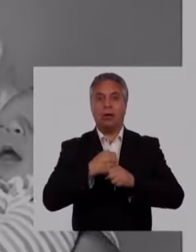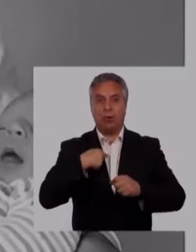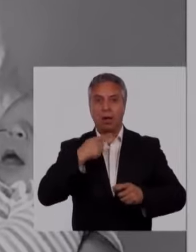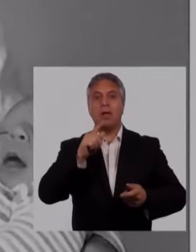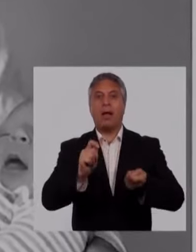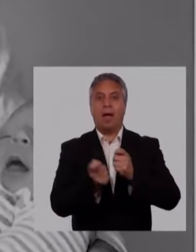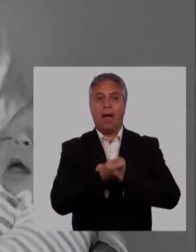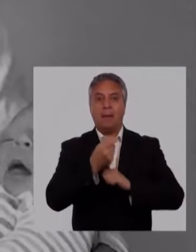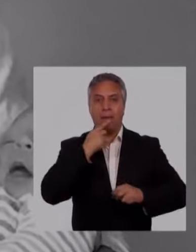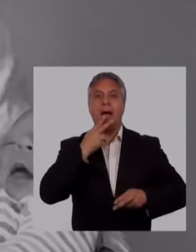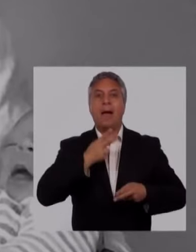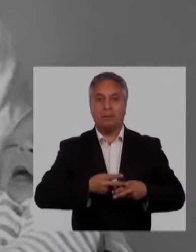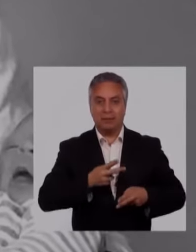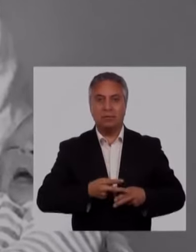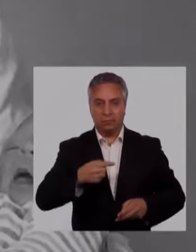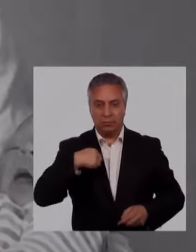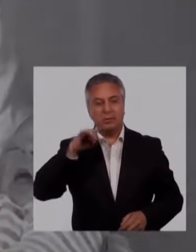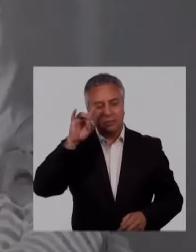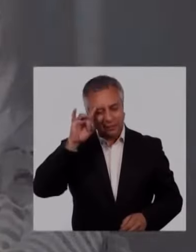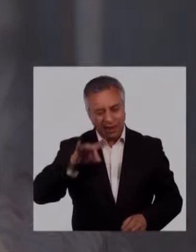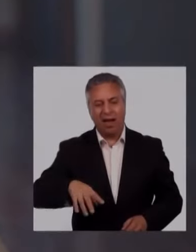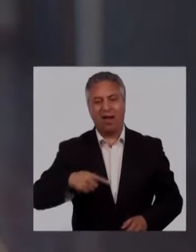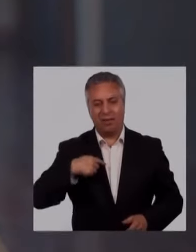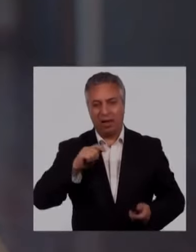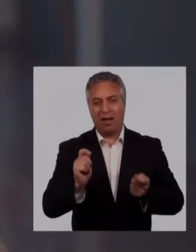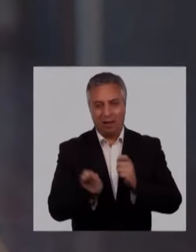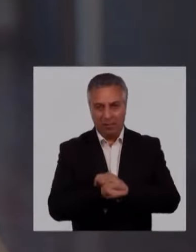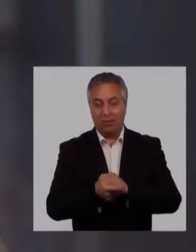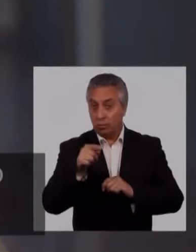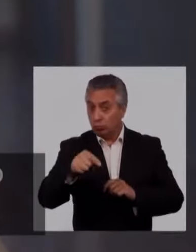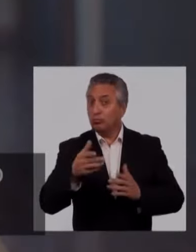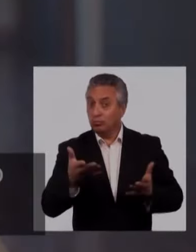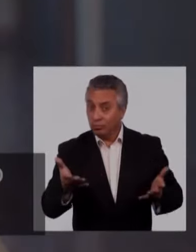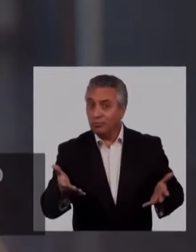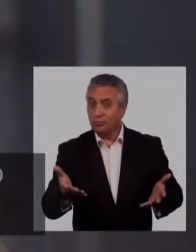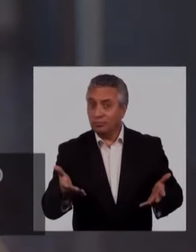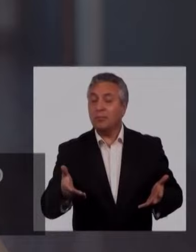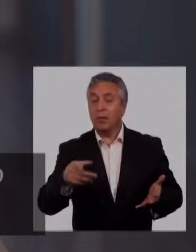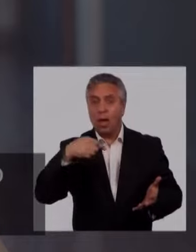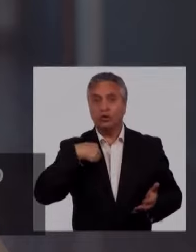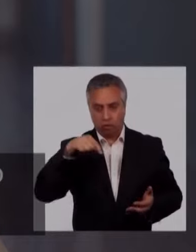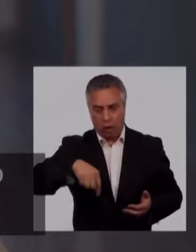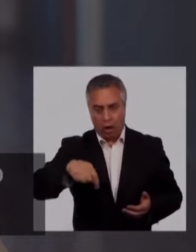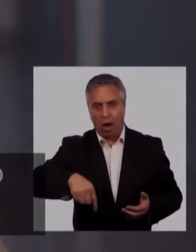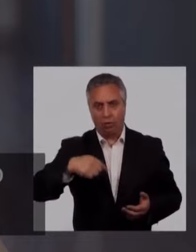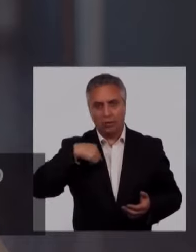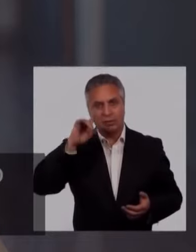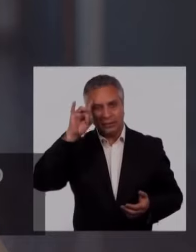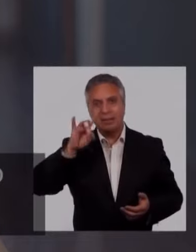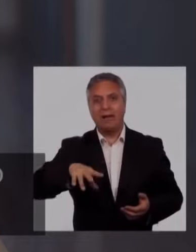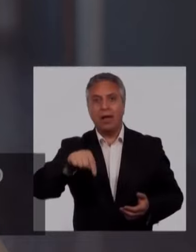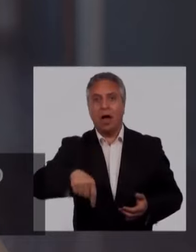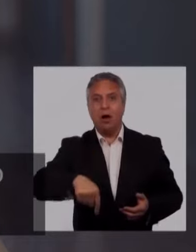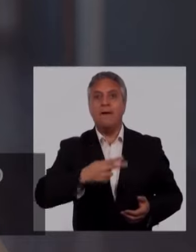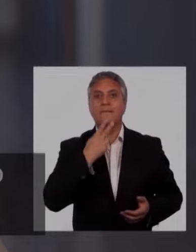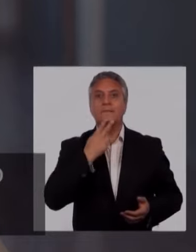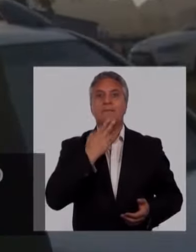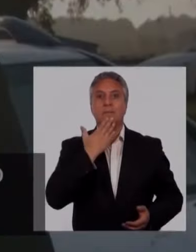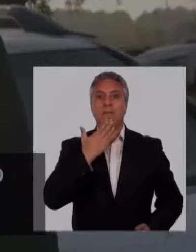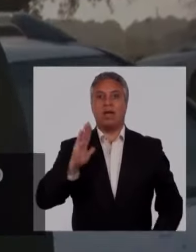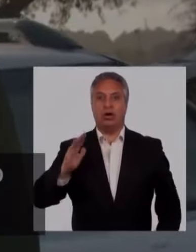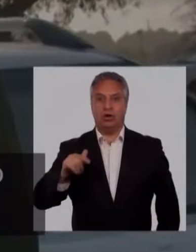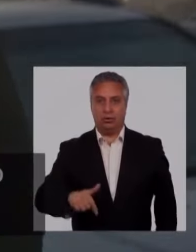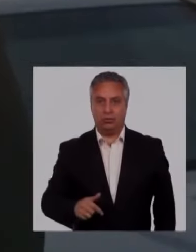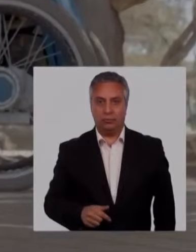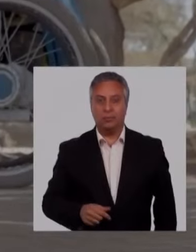los 30 años y tuve que cambiarme el apellido. Sé lo que es cambiar. Esta es una historia común. Y por lo mismo sé que hoy día